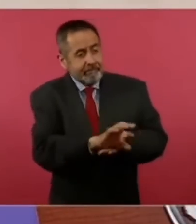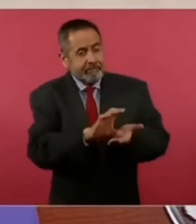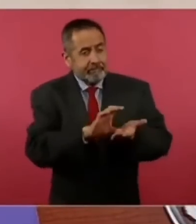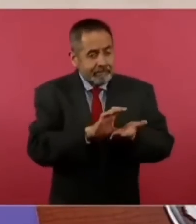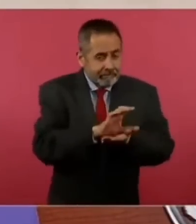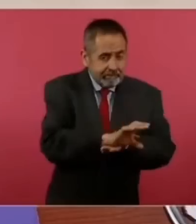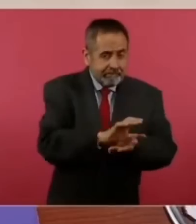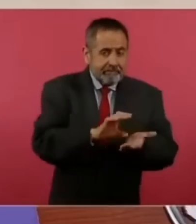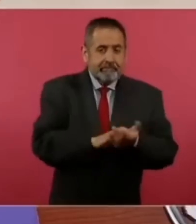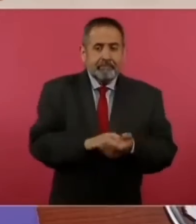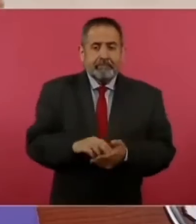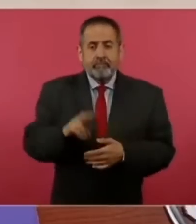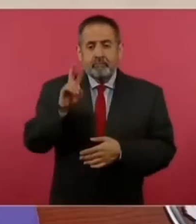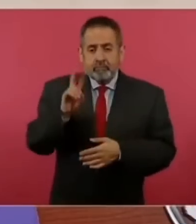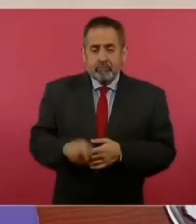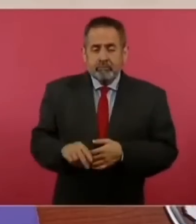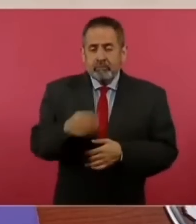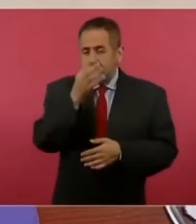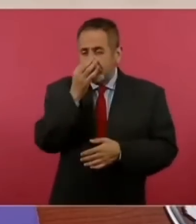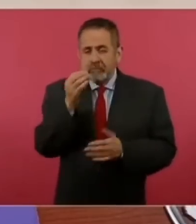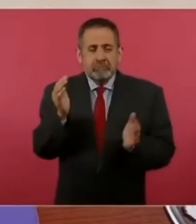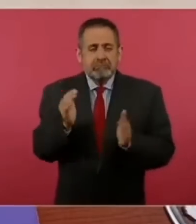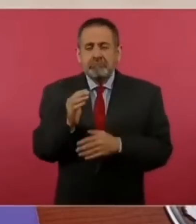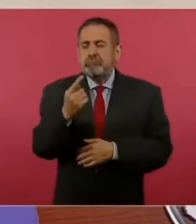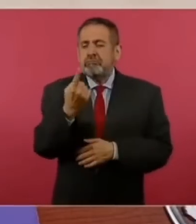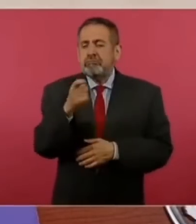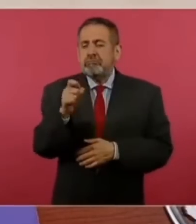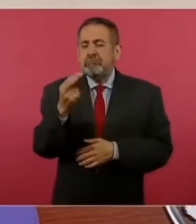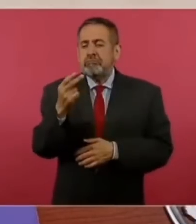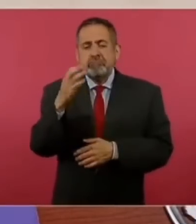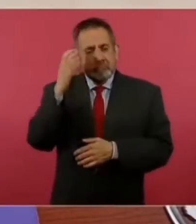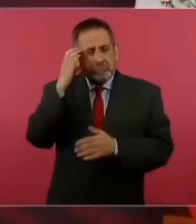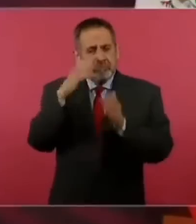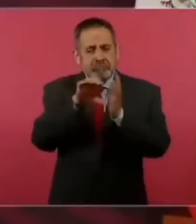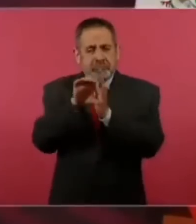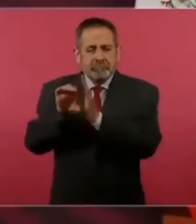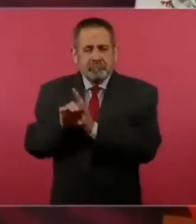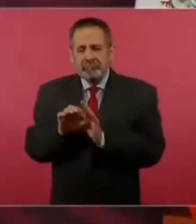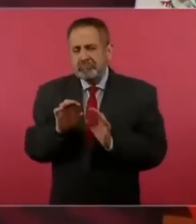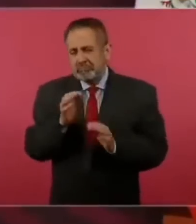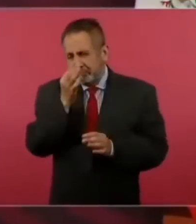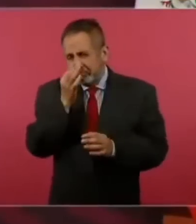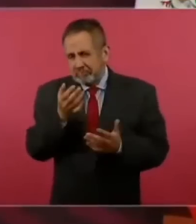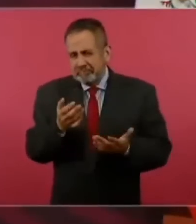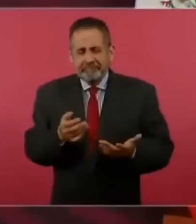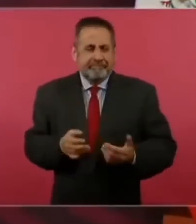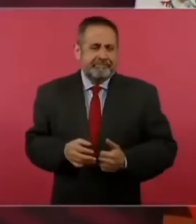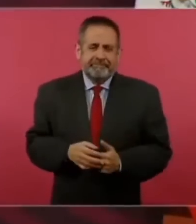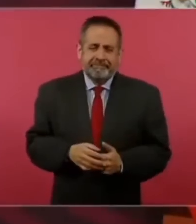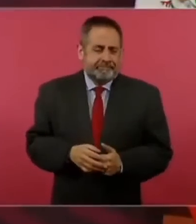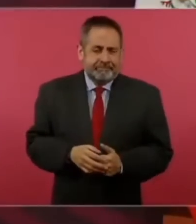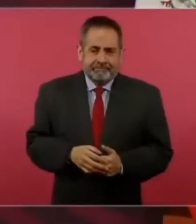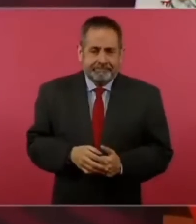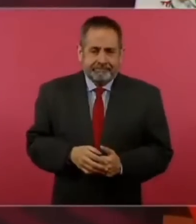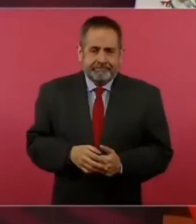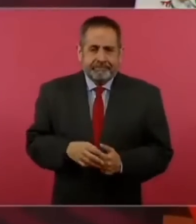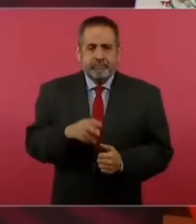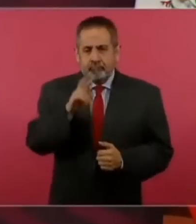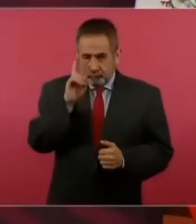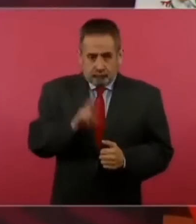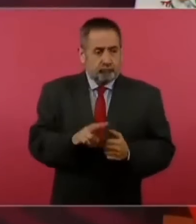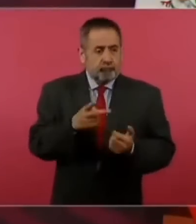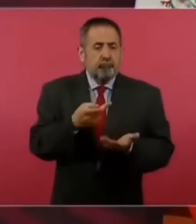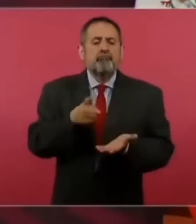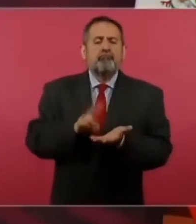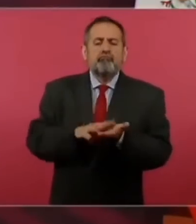y son 125 camas y cuánto costaba ese hospital